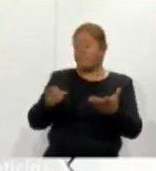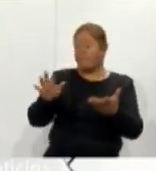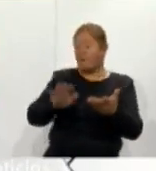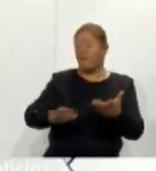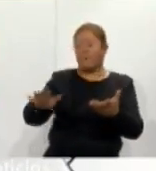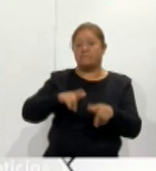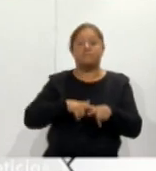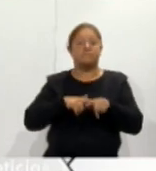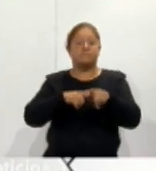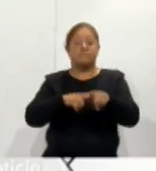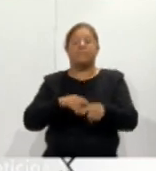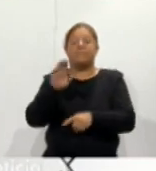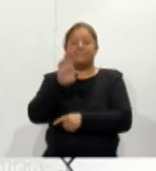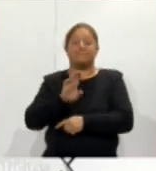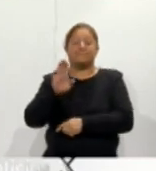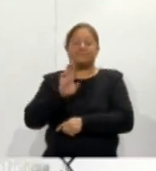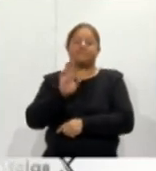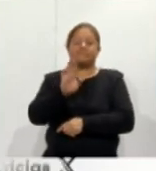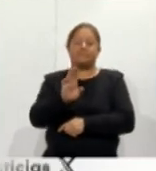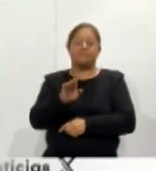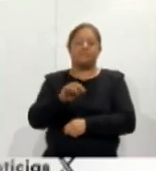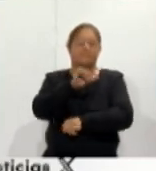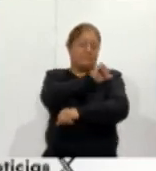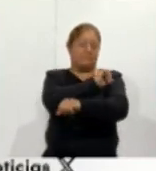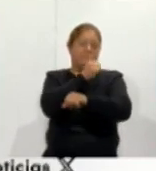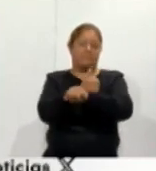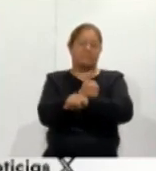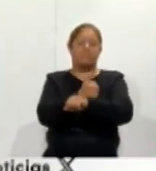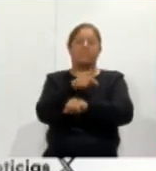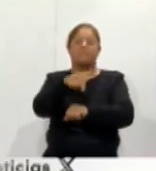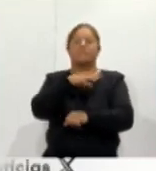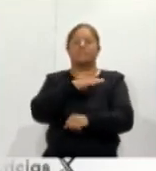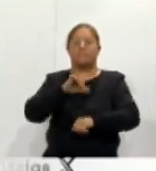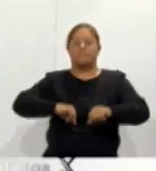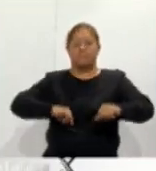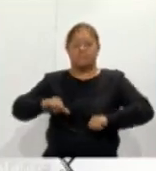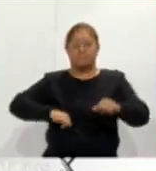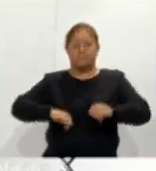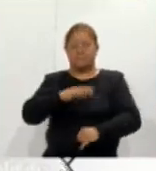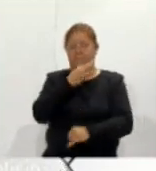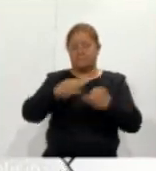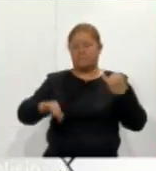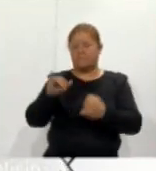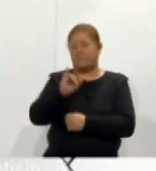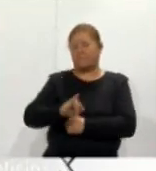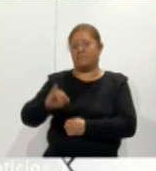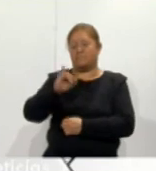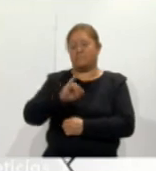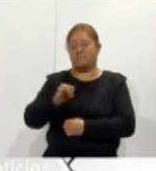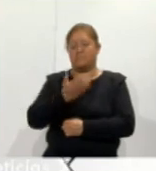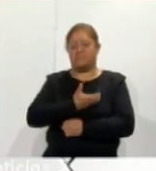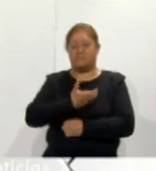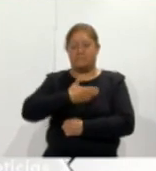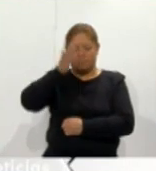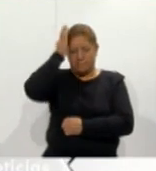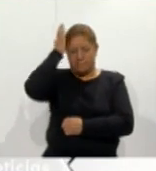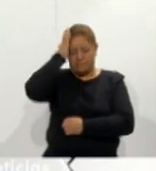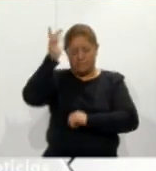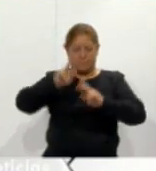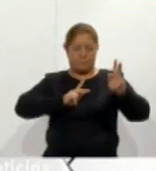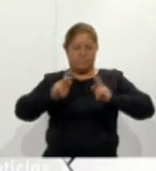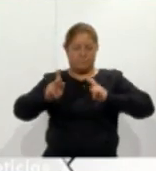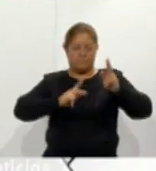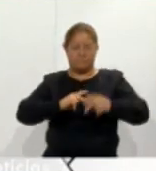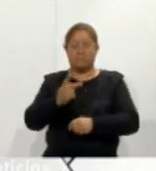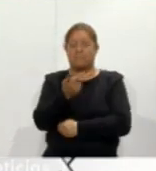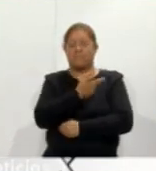Este miércoles en el Auditorio Municipal de Acuamanala será sede de esta actividad que concluirá el jueves 21 en la Plaza Principal de Panotla. Ambas lecturas